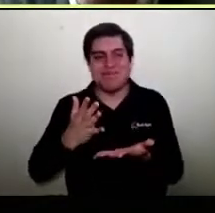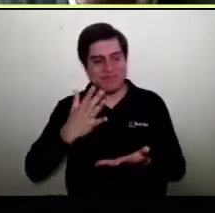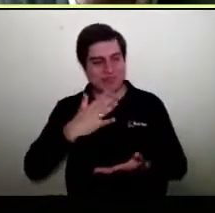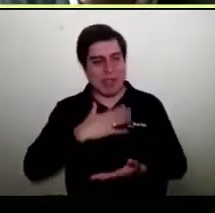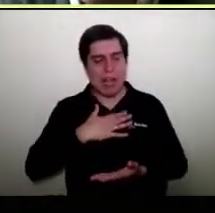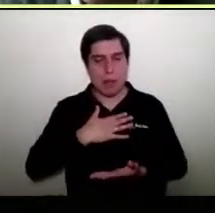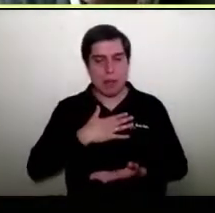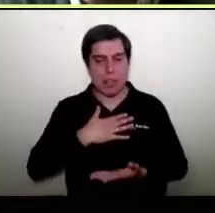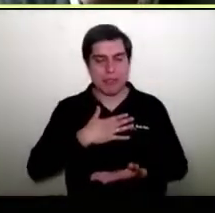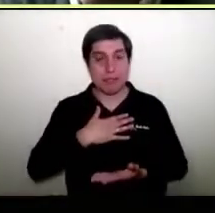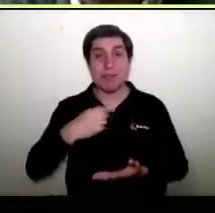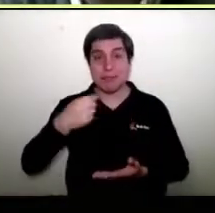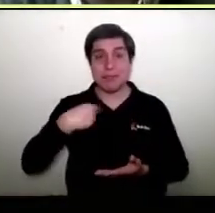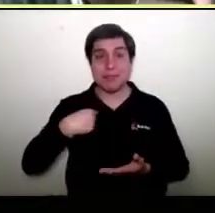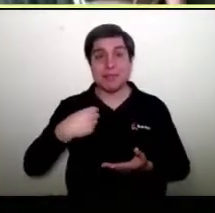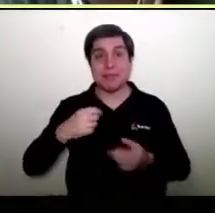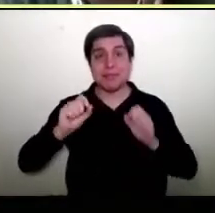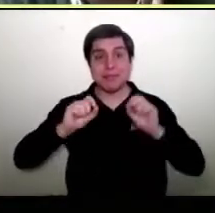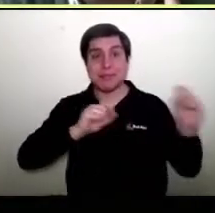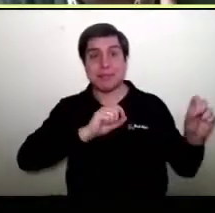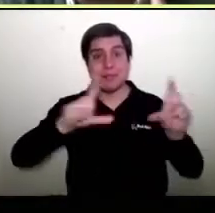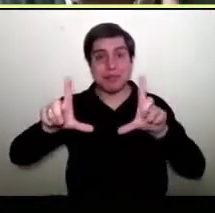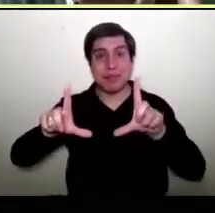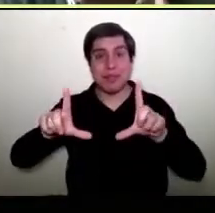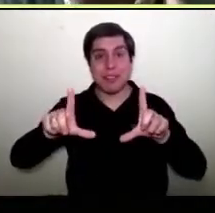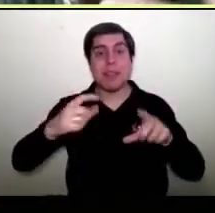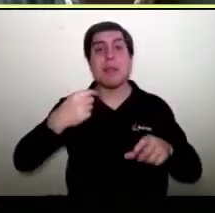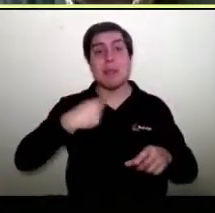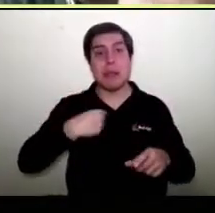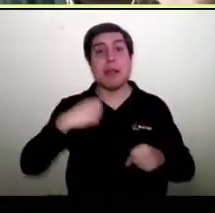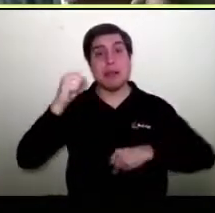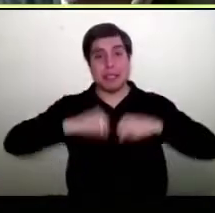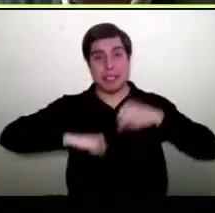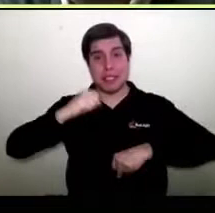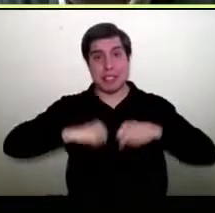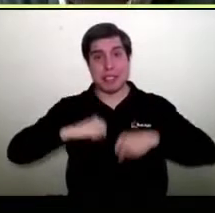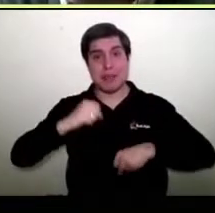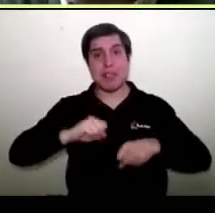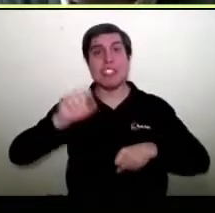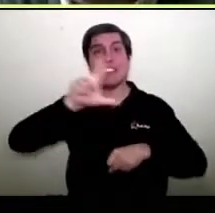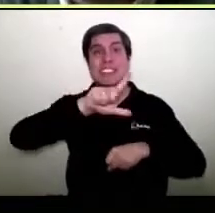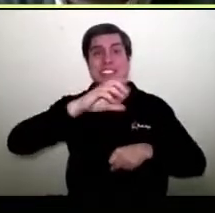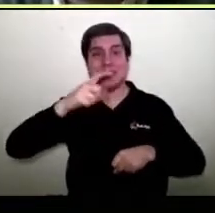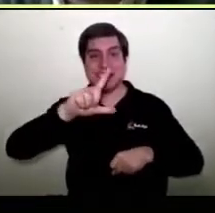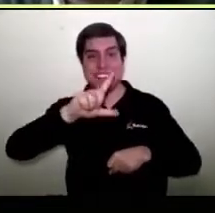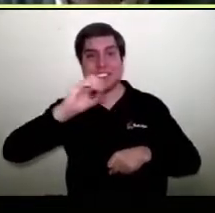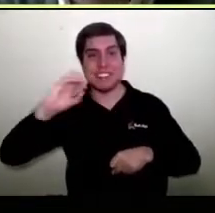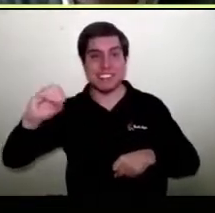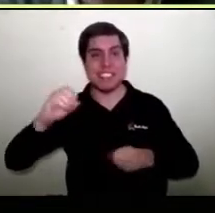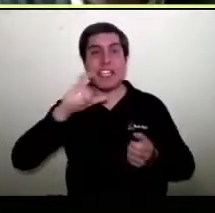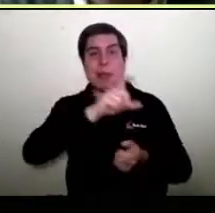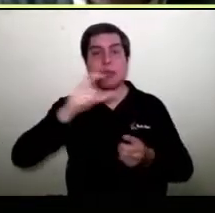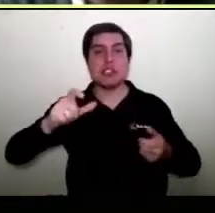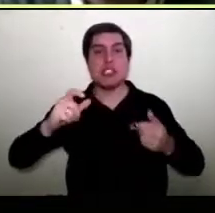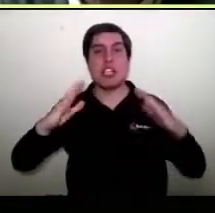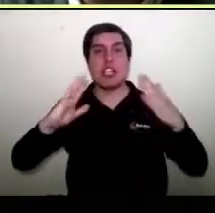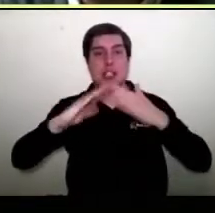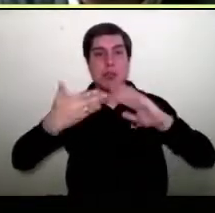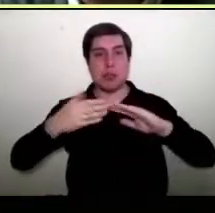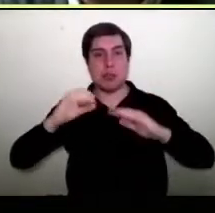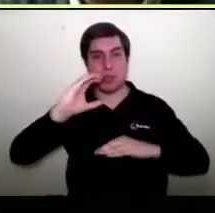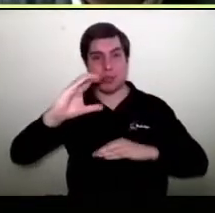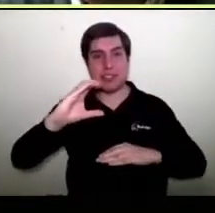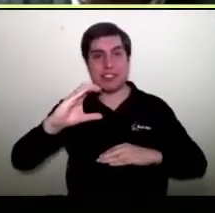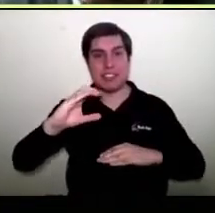mostrarles en esta presentación es lo que sirve para mí. Y para mí hablo de los 700 empresarios que están detrás de Comunidad C, y que estamos